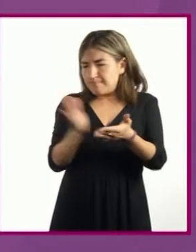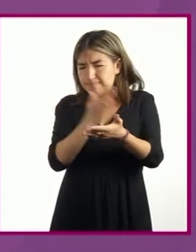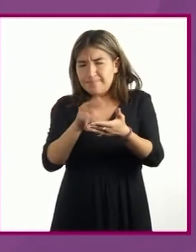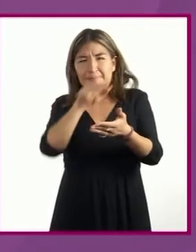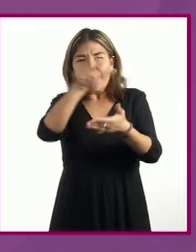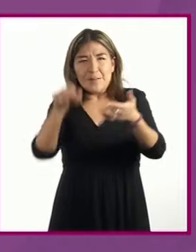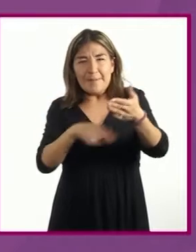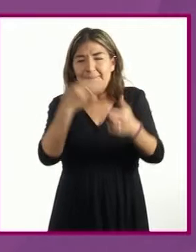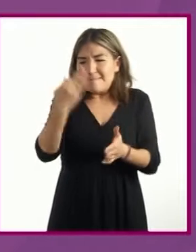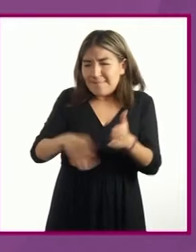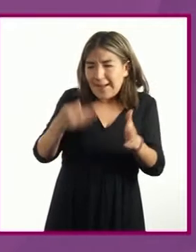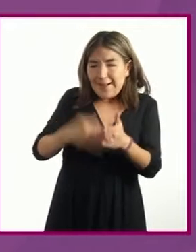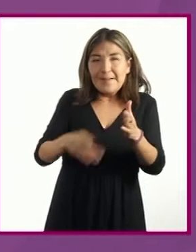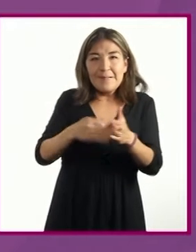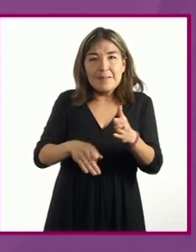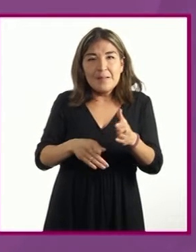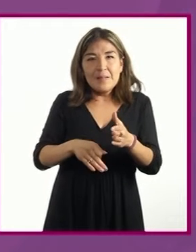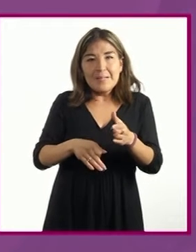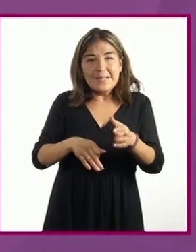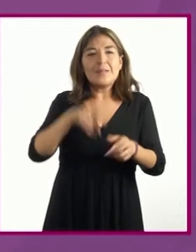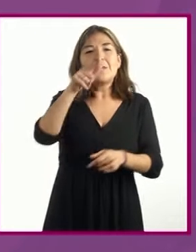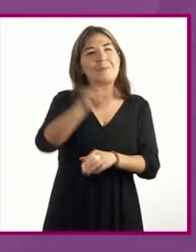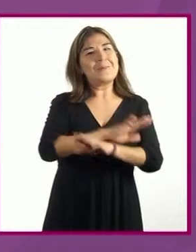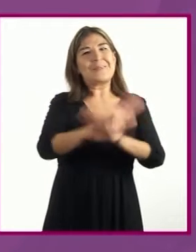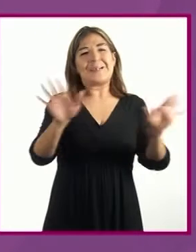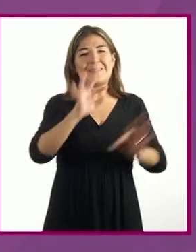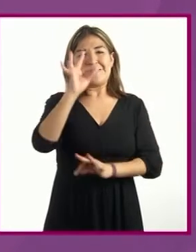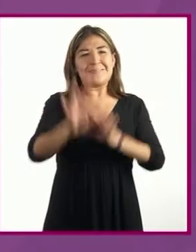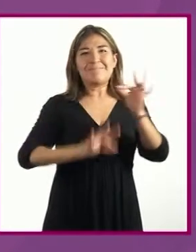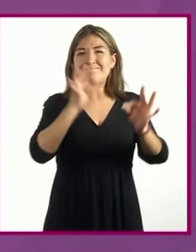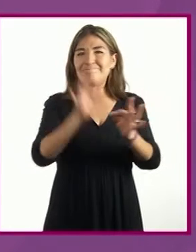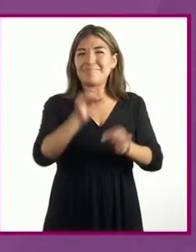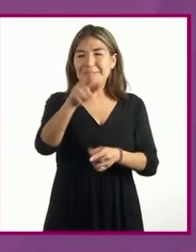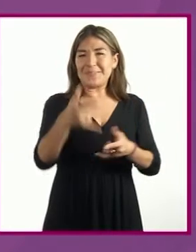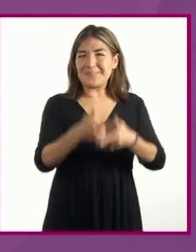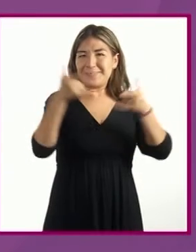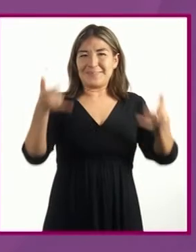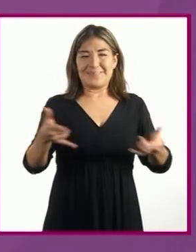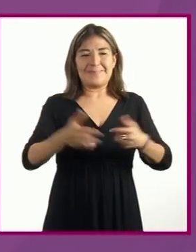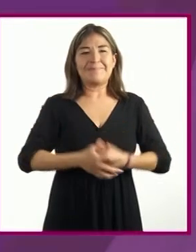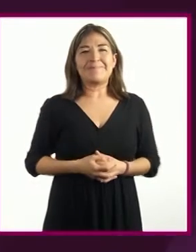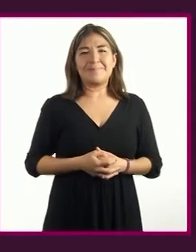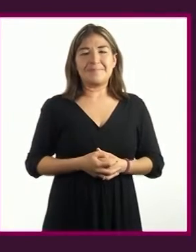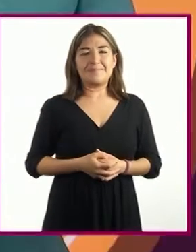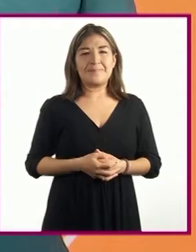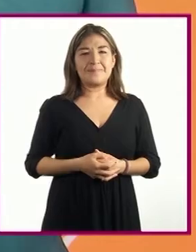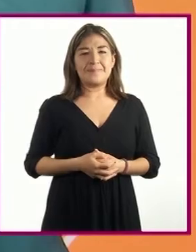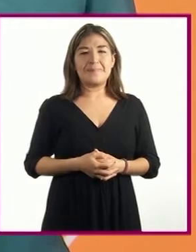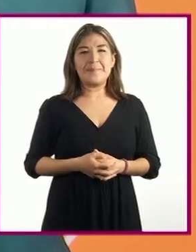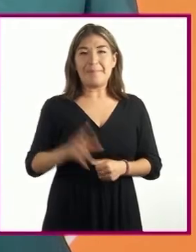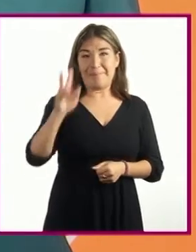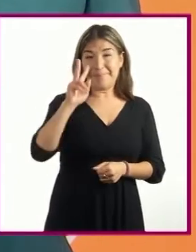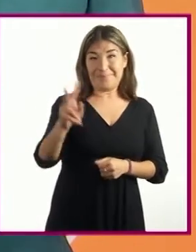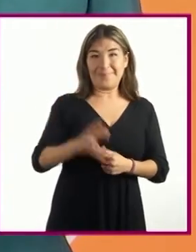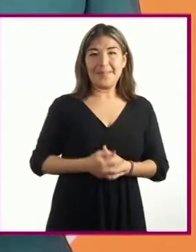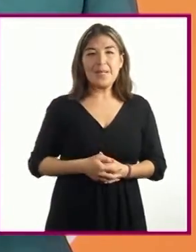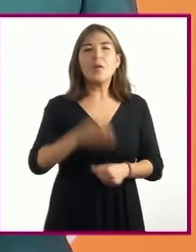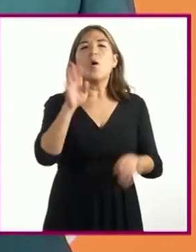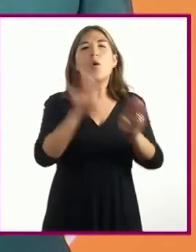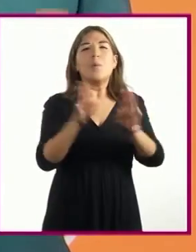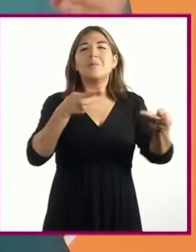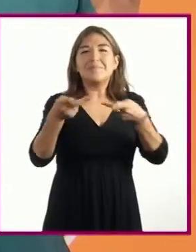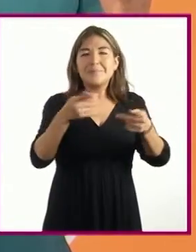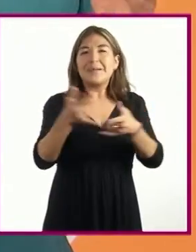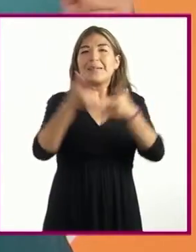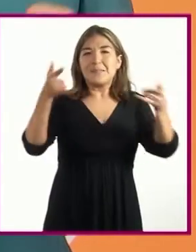detalles. ¡Girre, cáspita! ¡Ya tienes tu historieta! Como vemos, hacer una